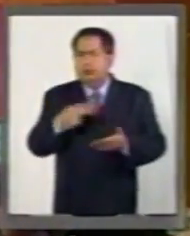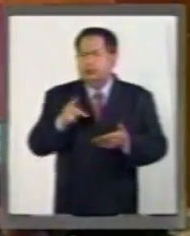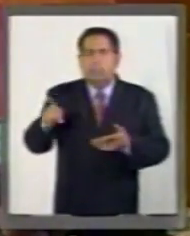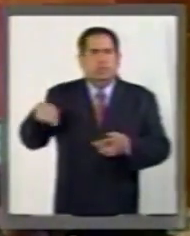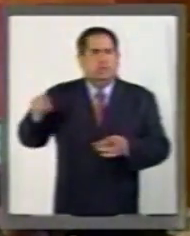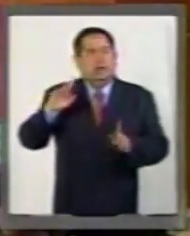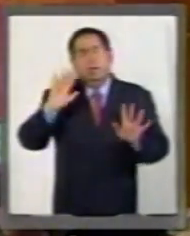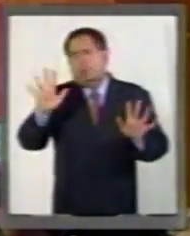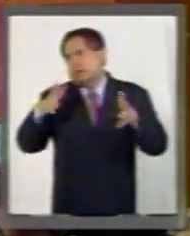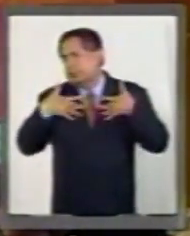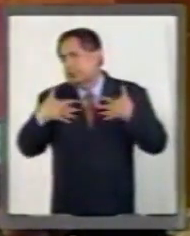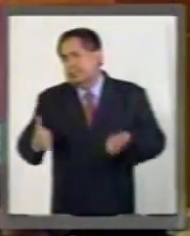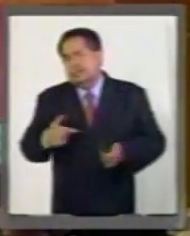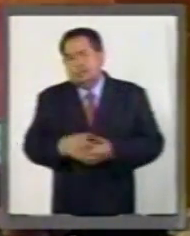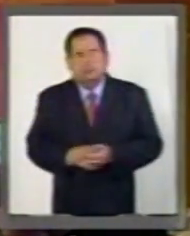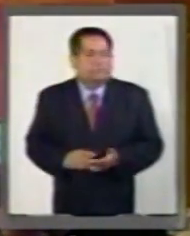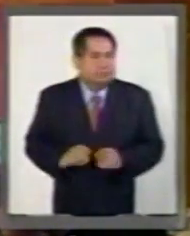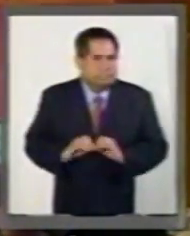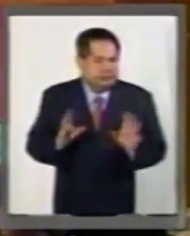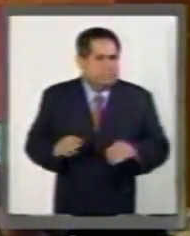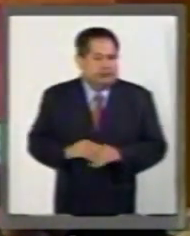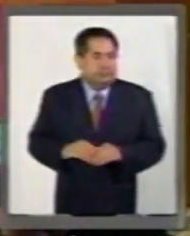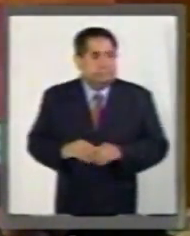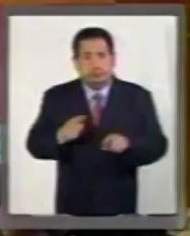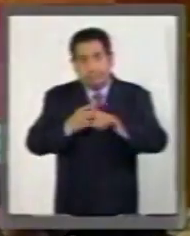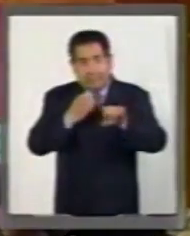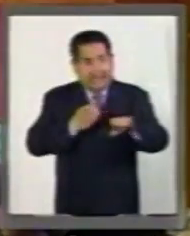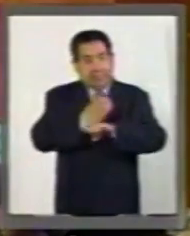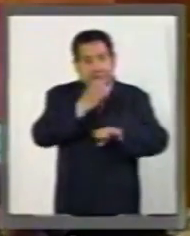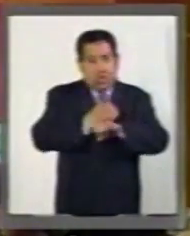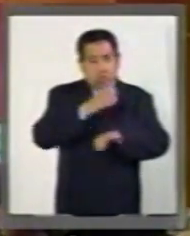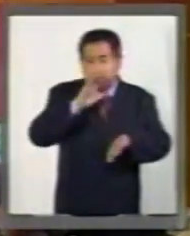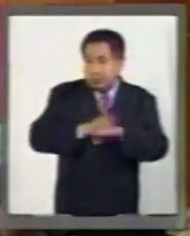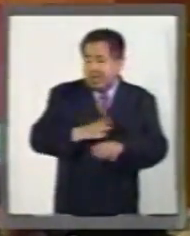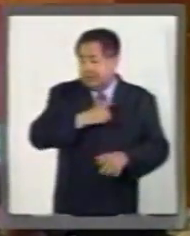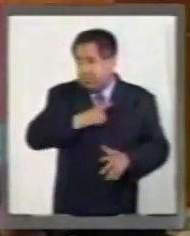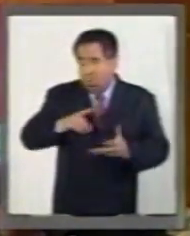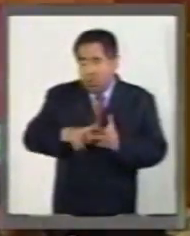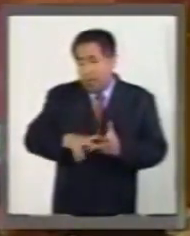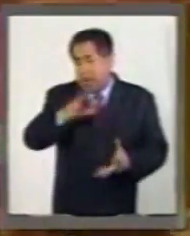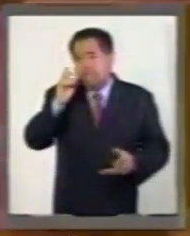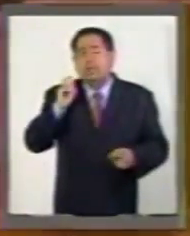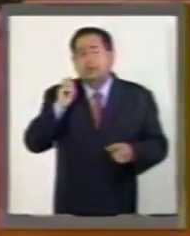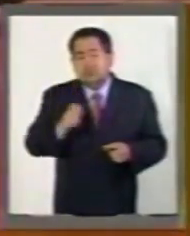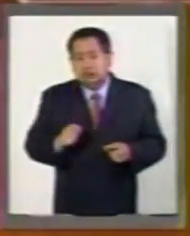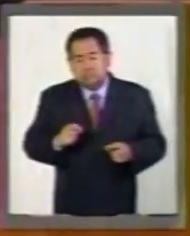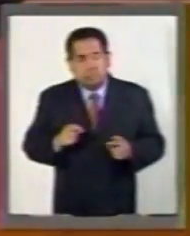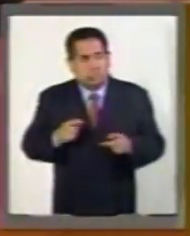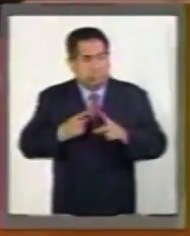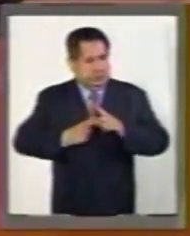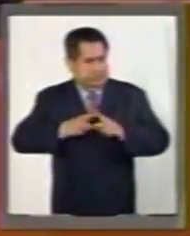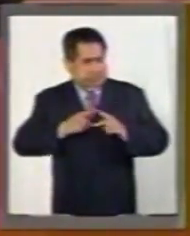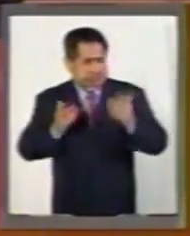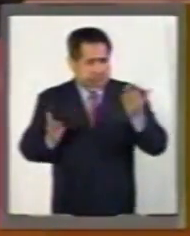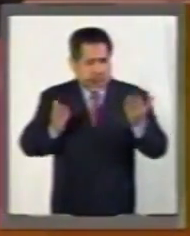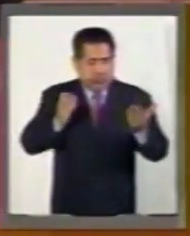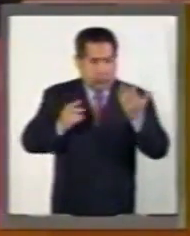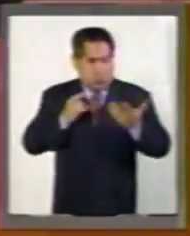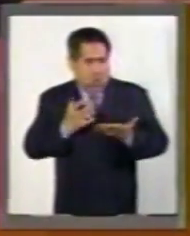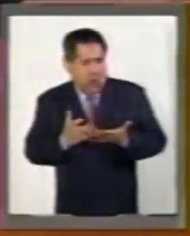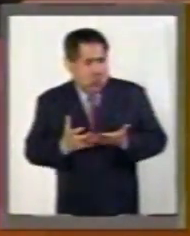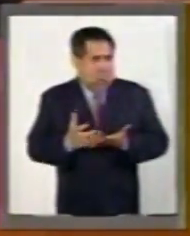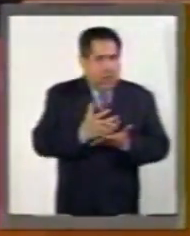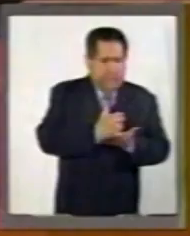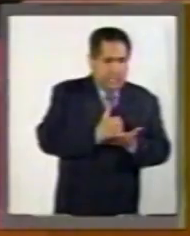entenderse. Los estados con mayor endeudamiento como proporción de los ingresos,